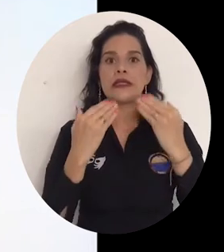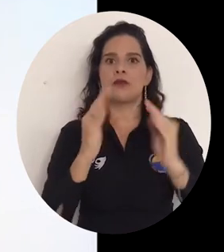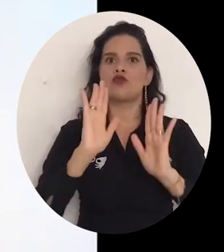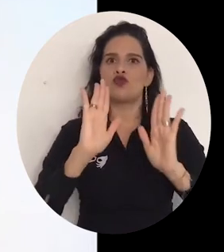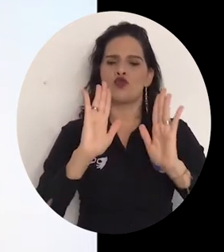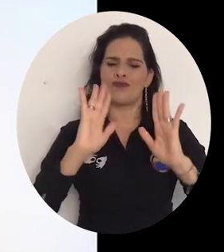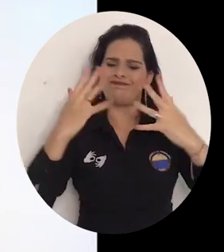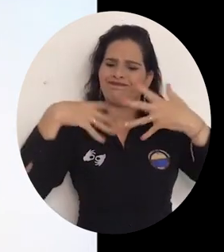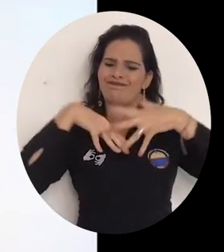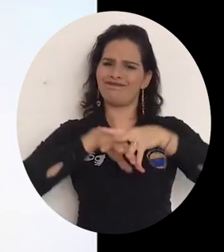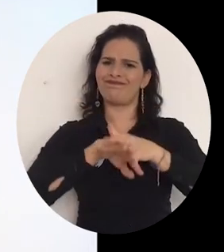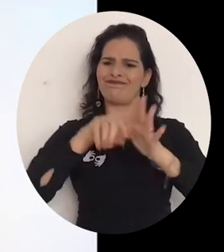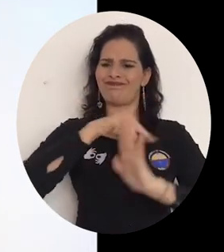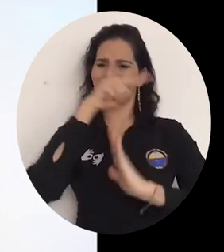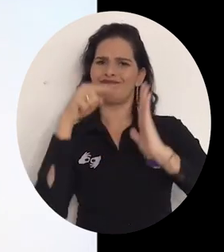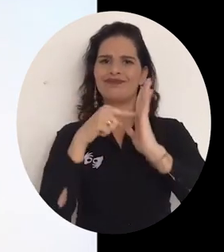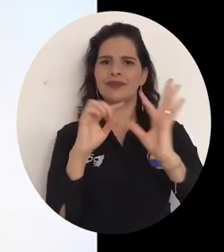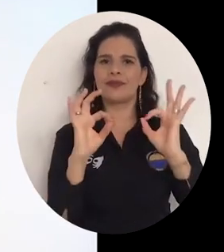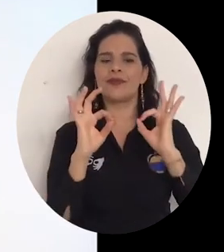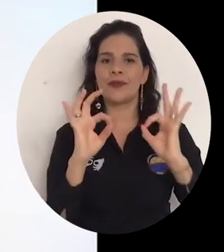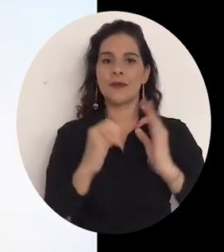a promising